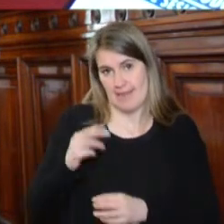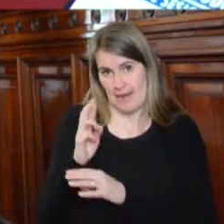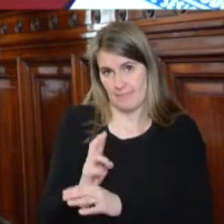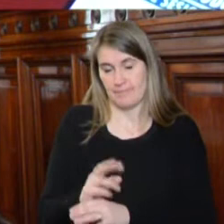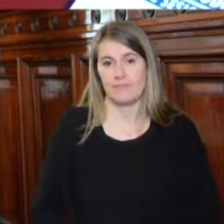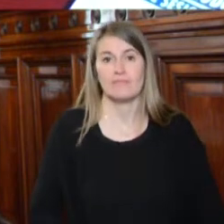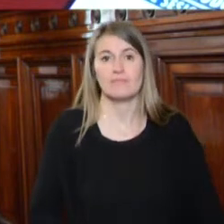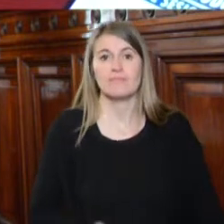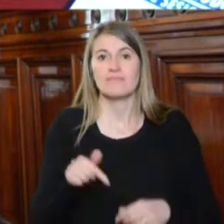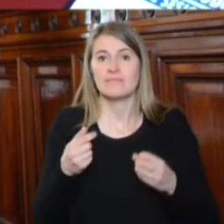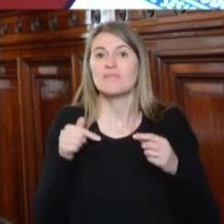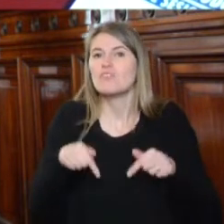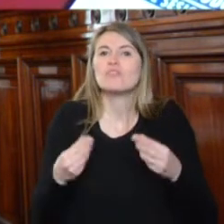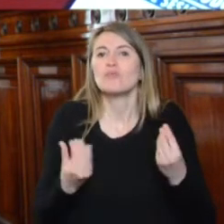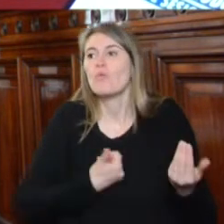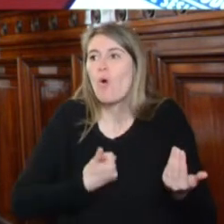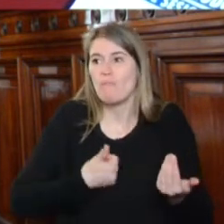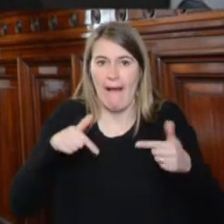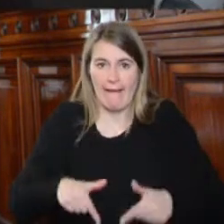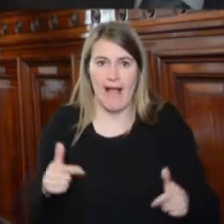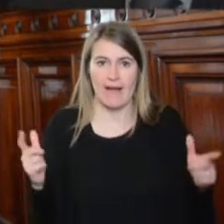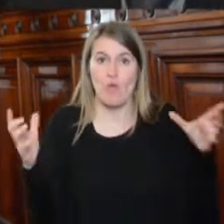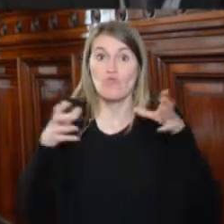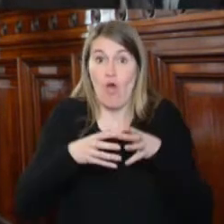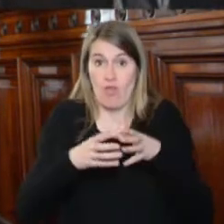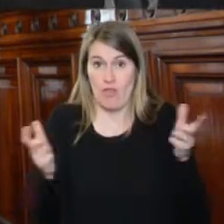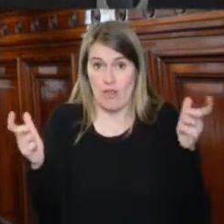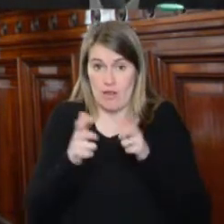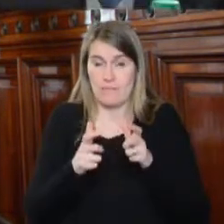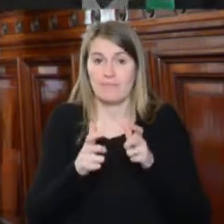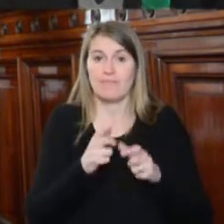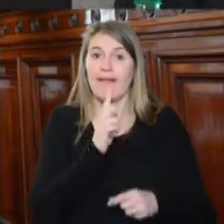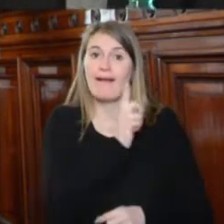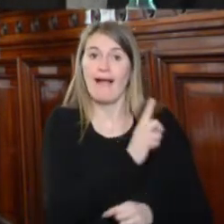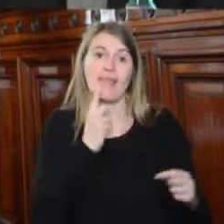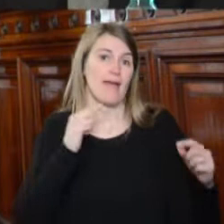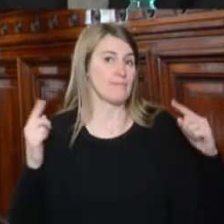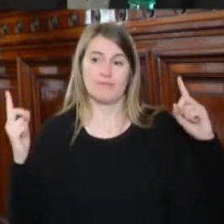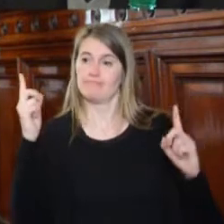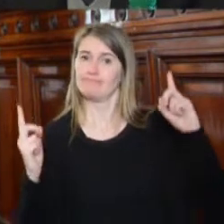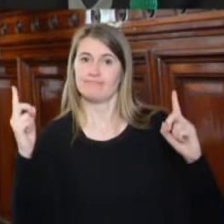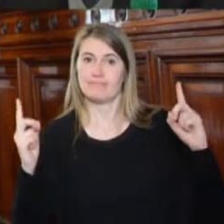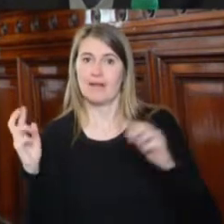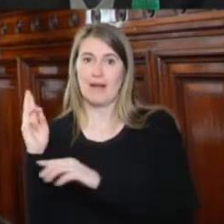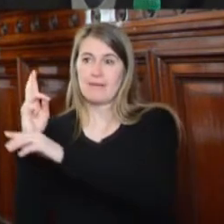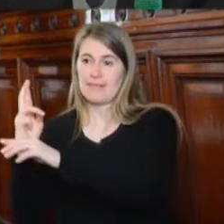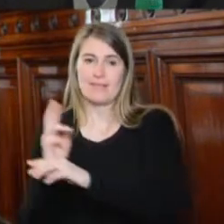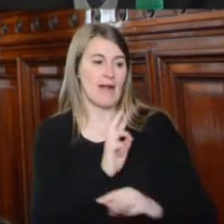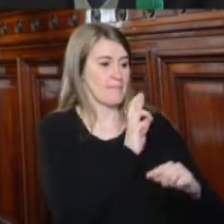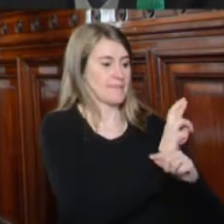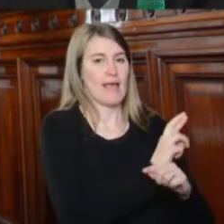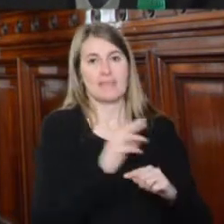La mecánica de esta reunión es que cada una de las representaciones tendrá una